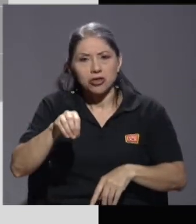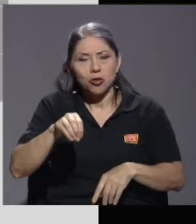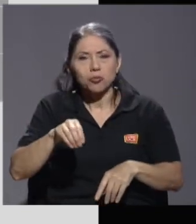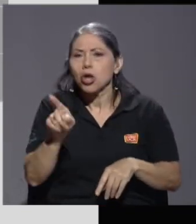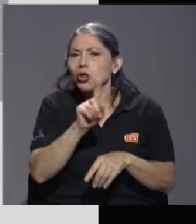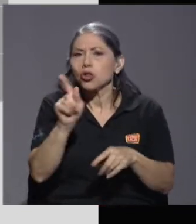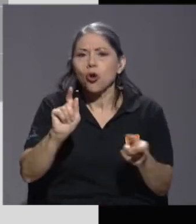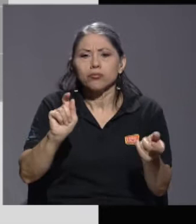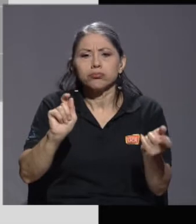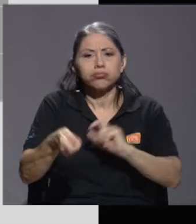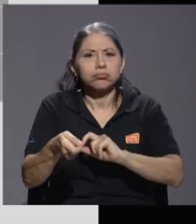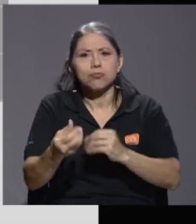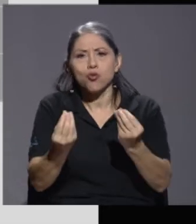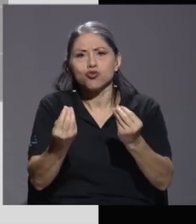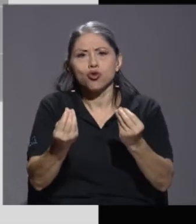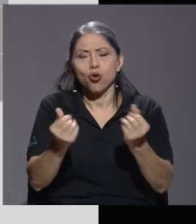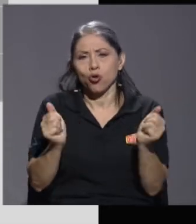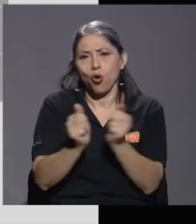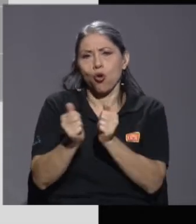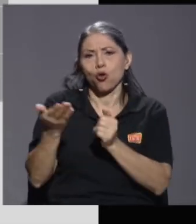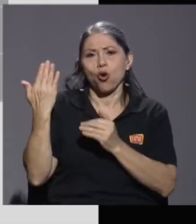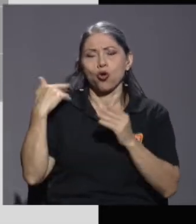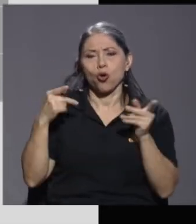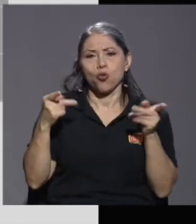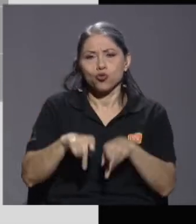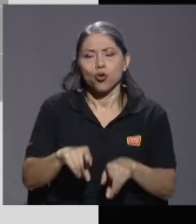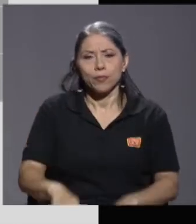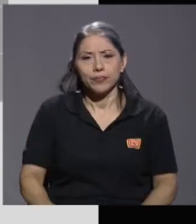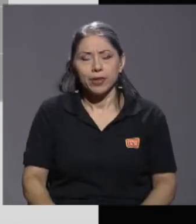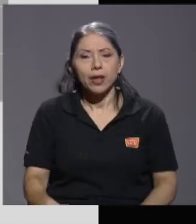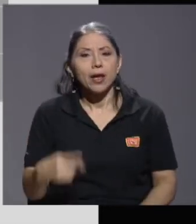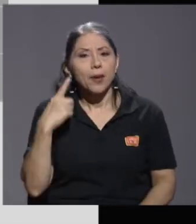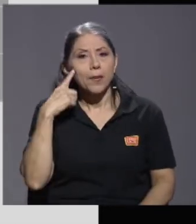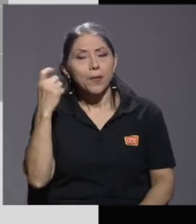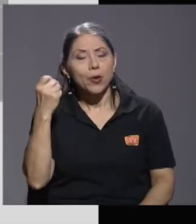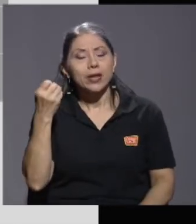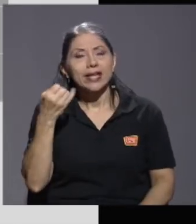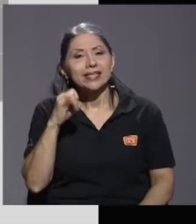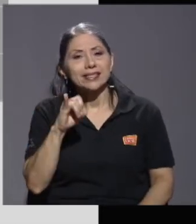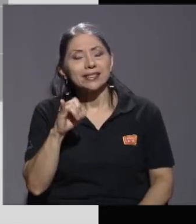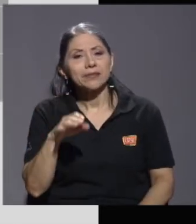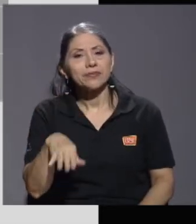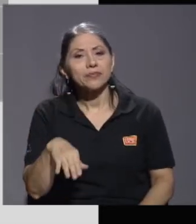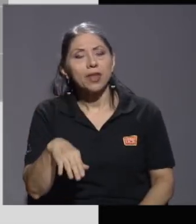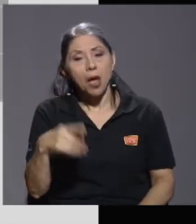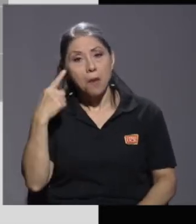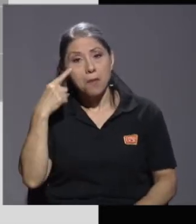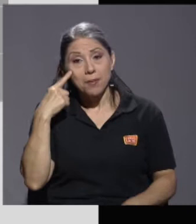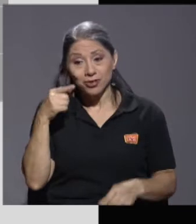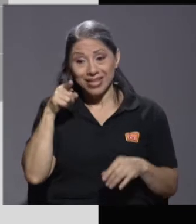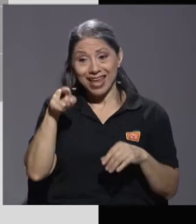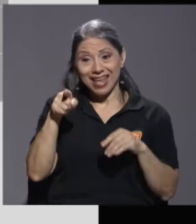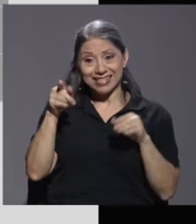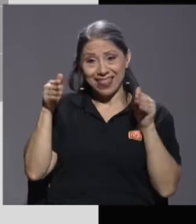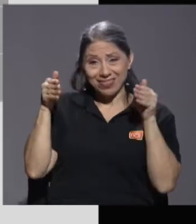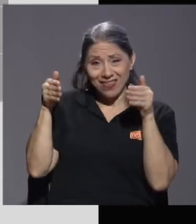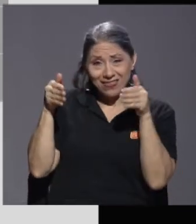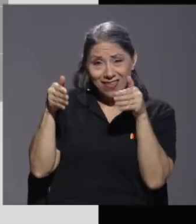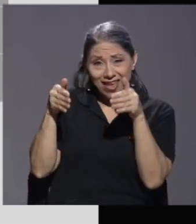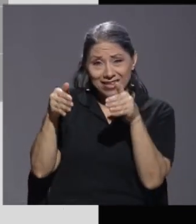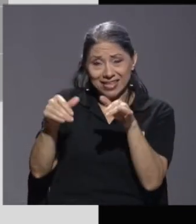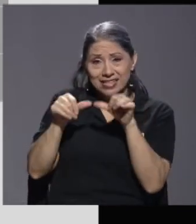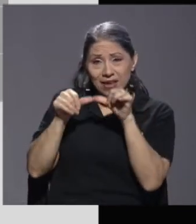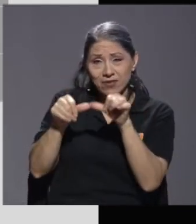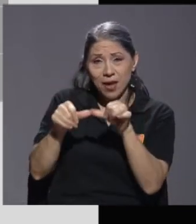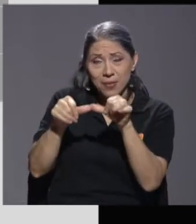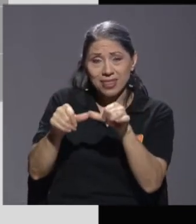mucho con respecto a lo que ocurrió. No, porque, digamos, si la tendencia se habría mantenido, conforme vamos